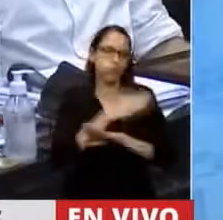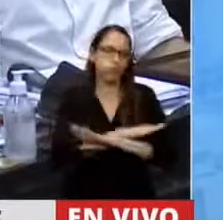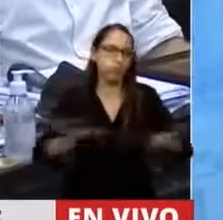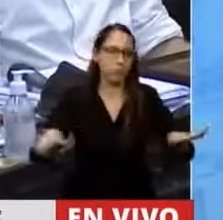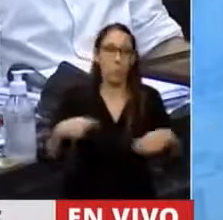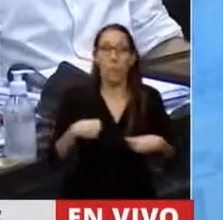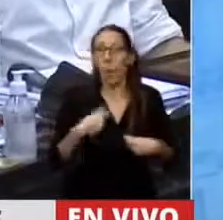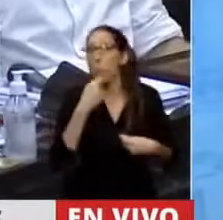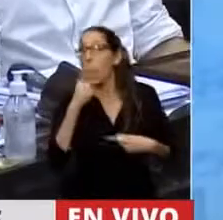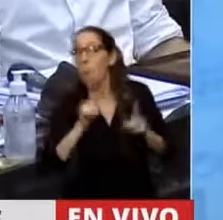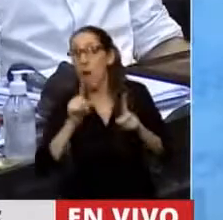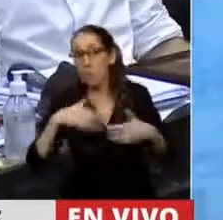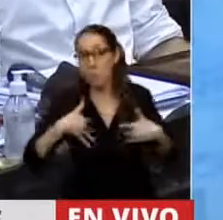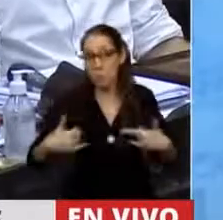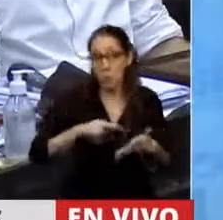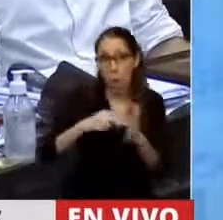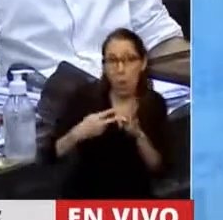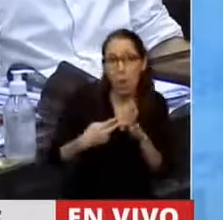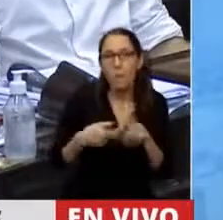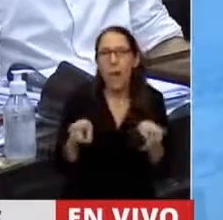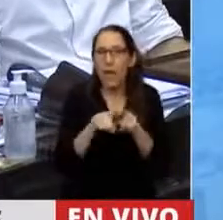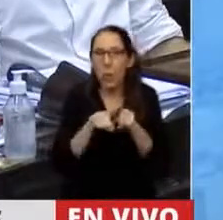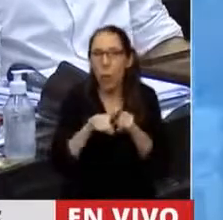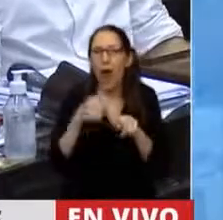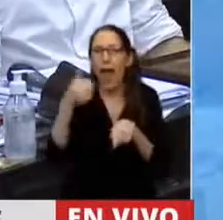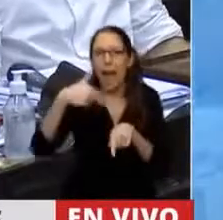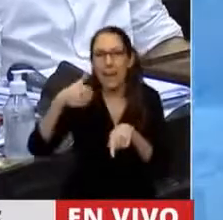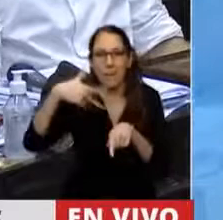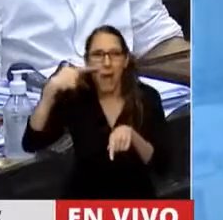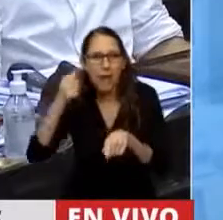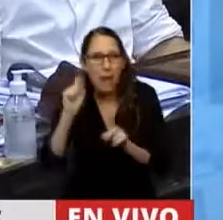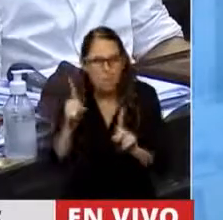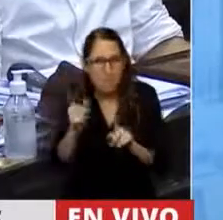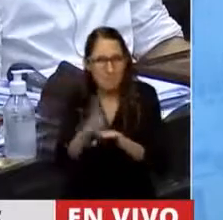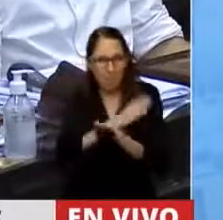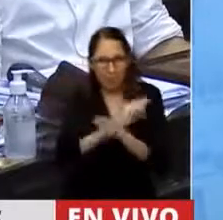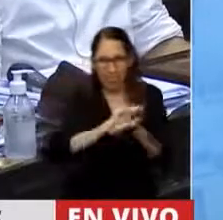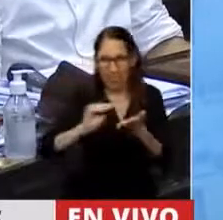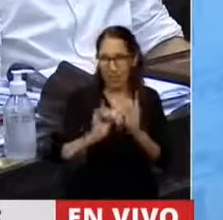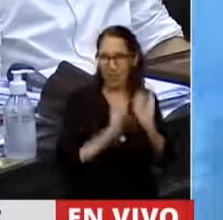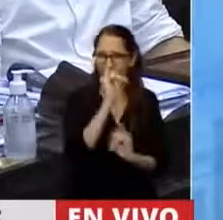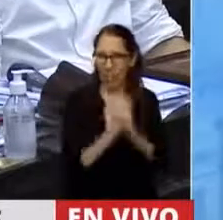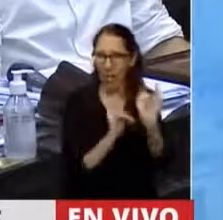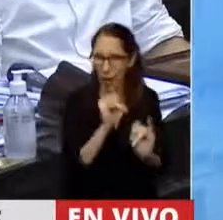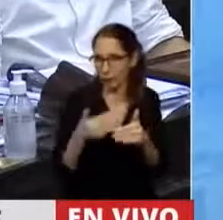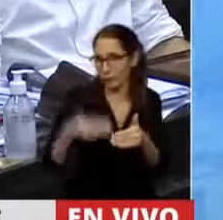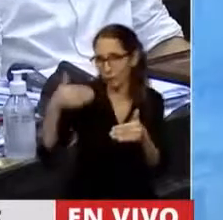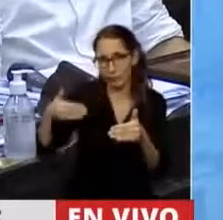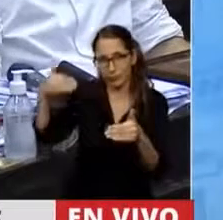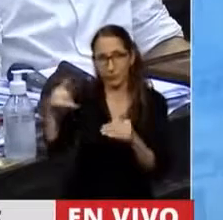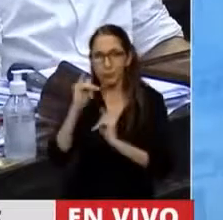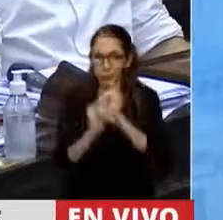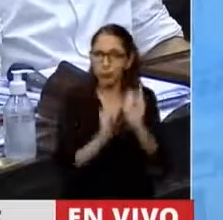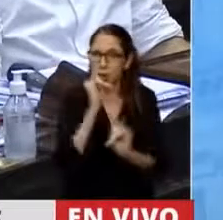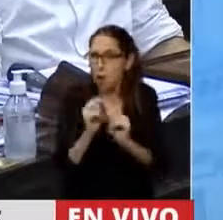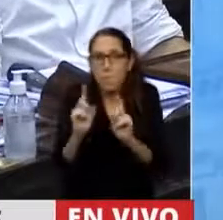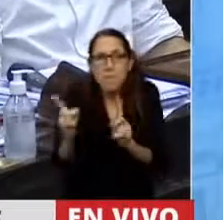como el caso de Ana María Acevedo, que fue mencionado por una diputada que me antecedió en la palabra,